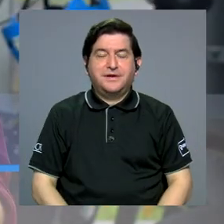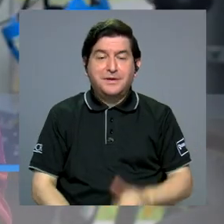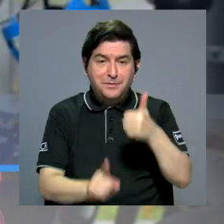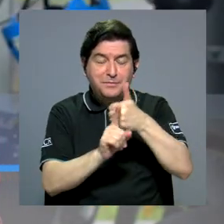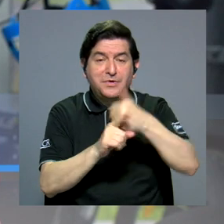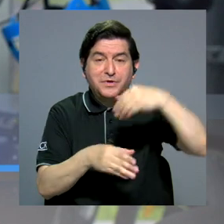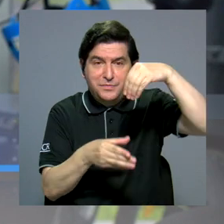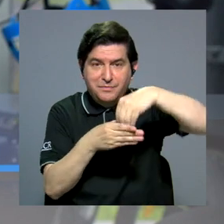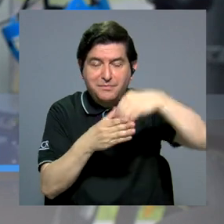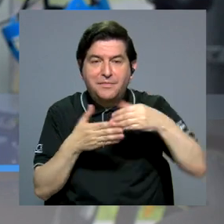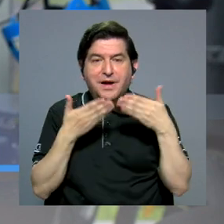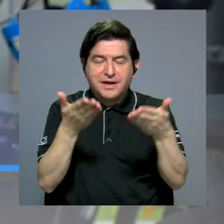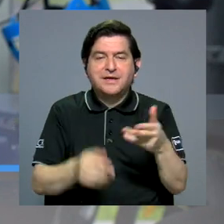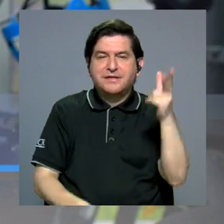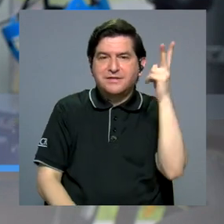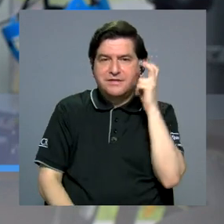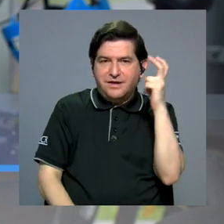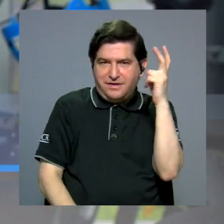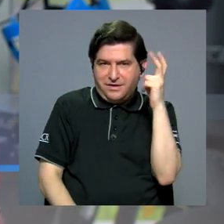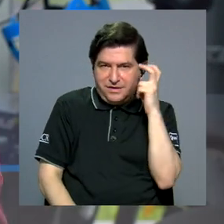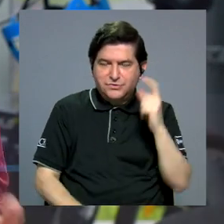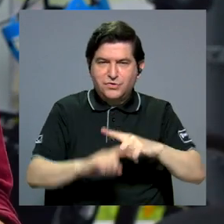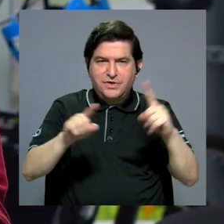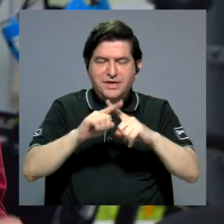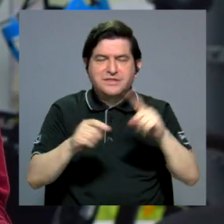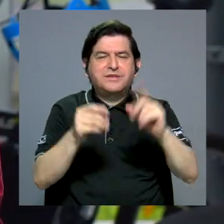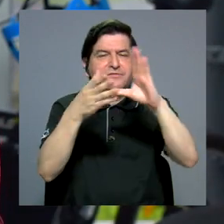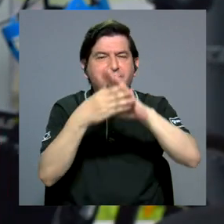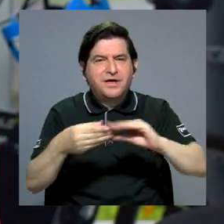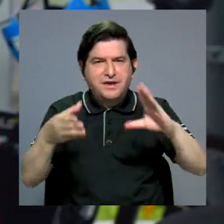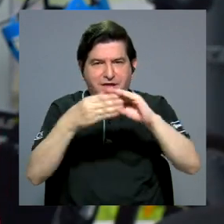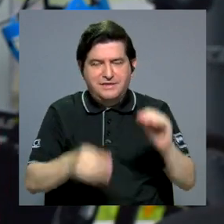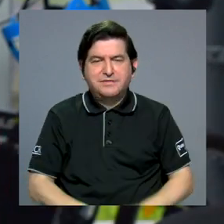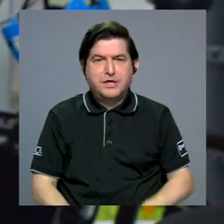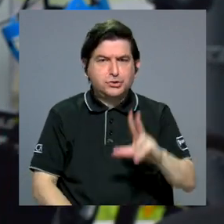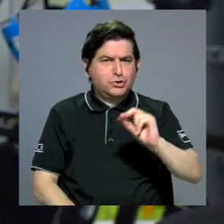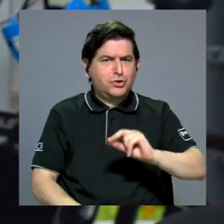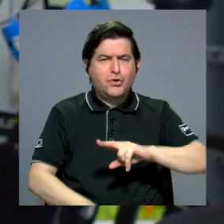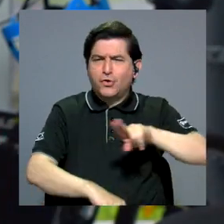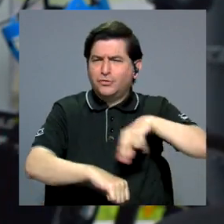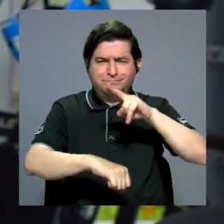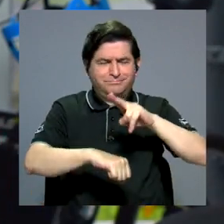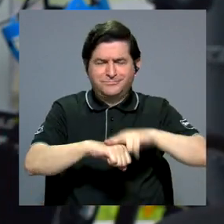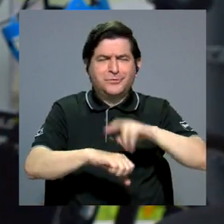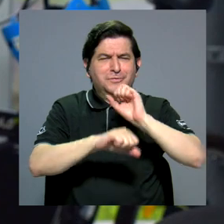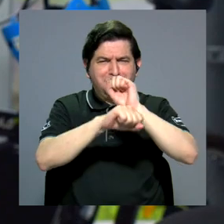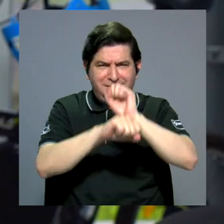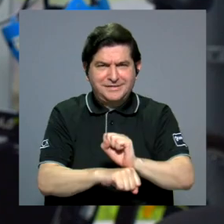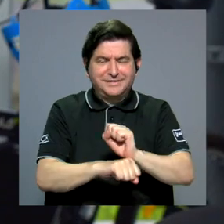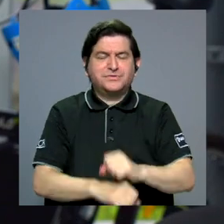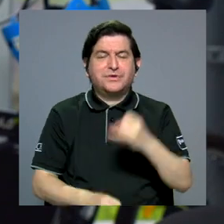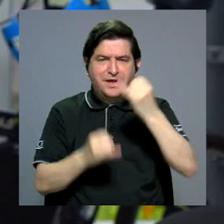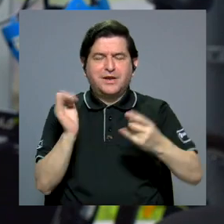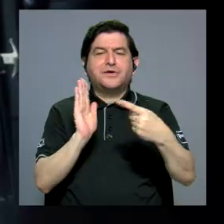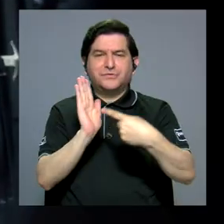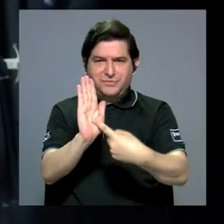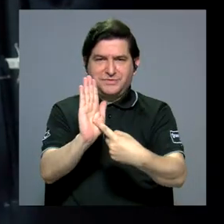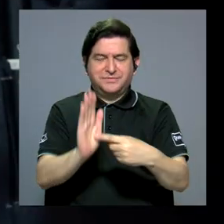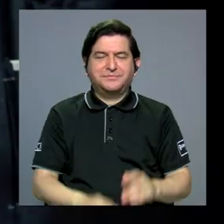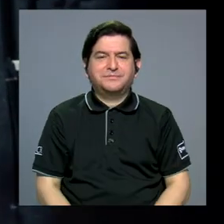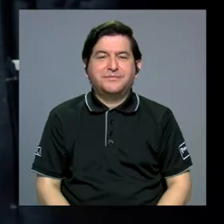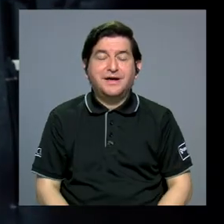el mismo aporte que puede generar el sonido en las distintas narrativas que, bueno, ya no son tan convencionales en esas últimas entregas.